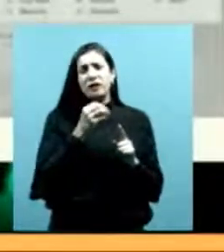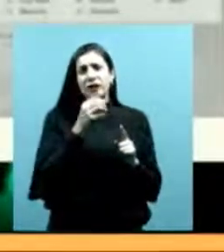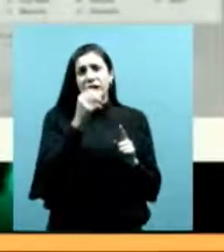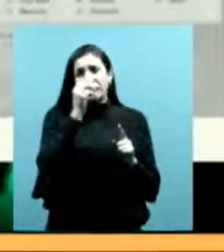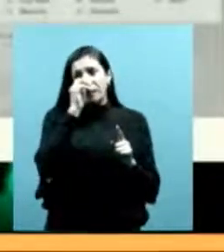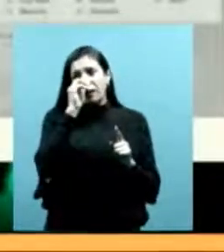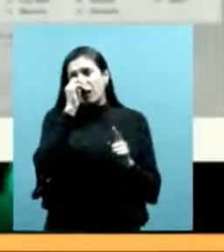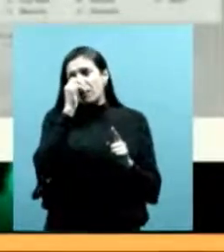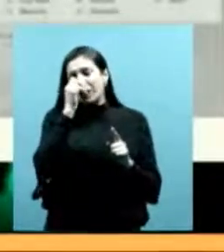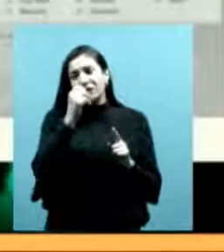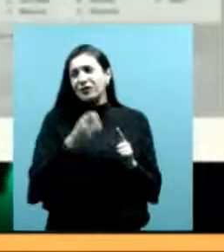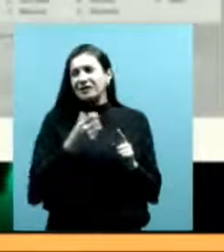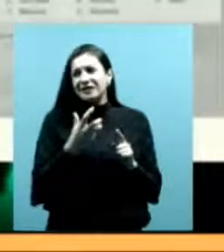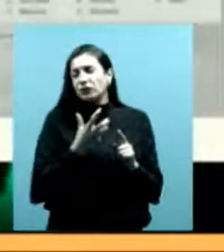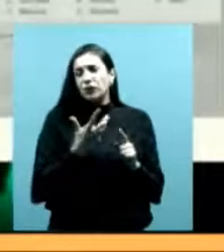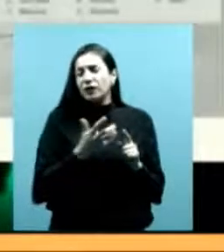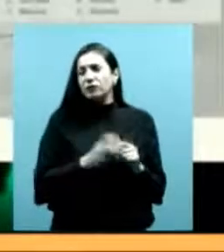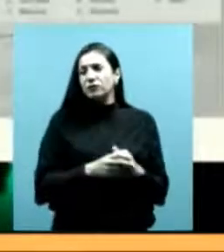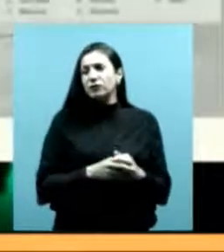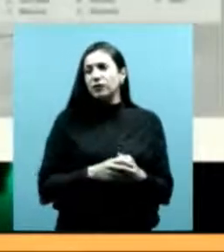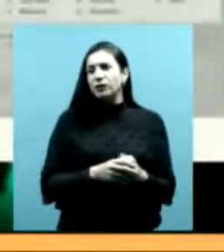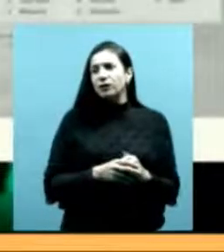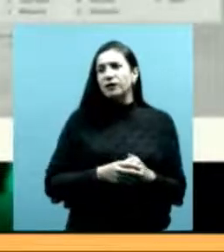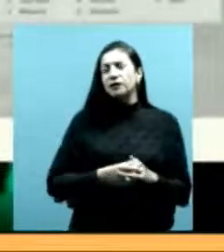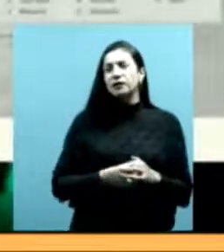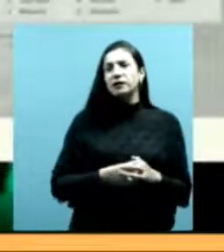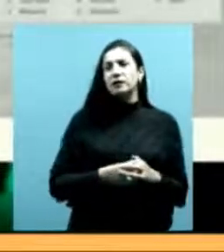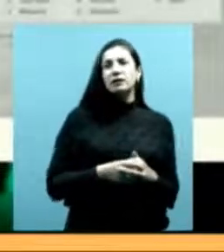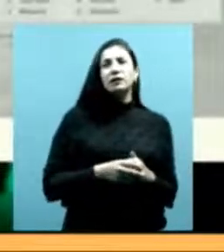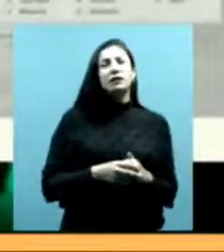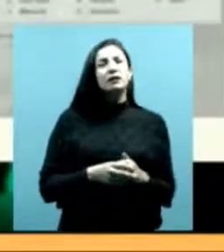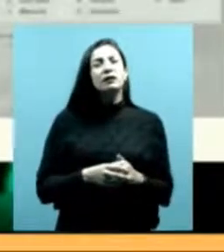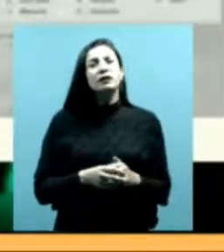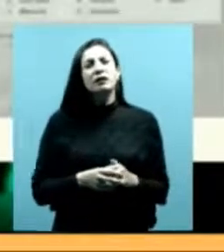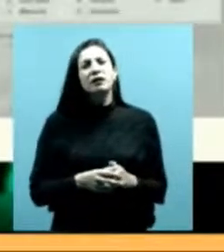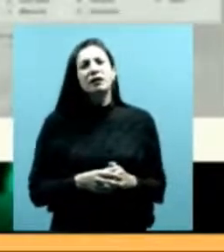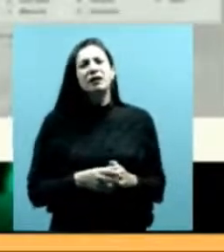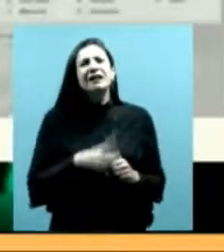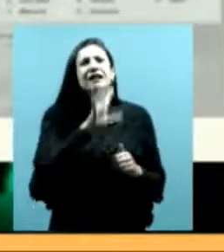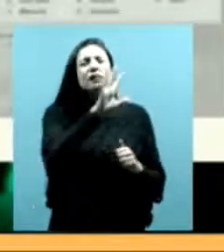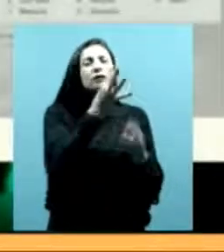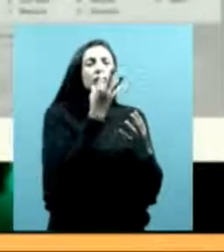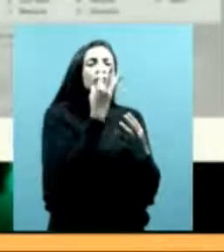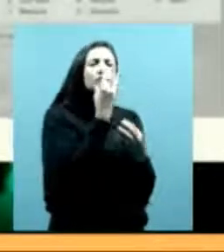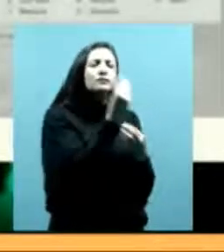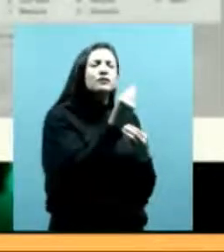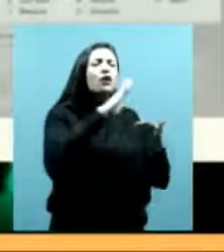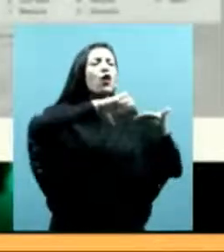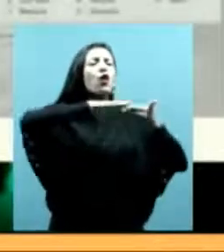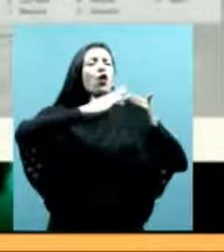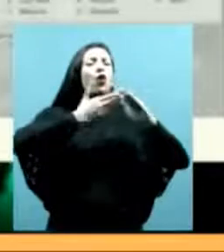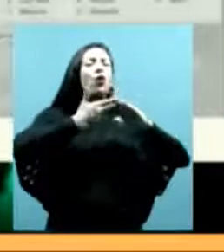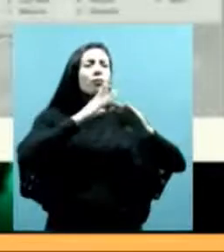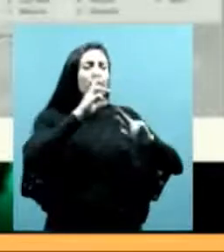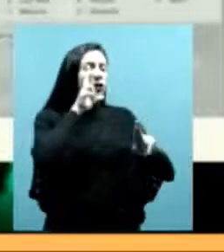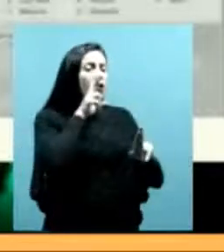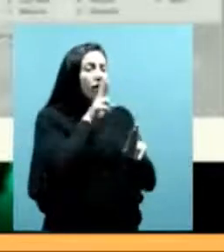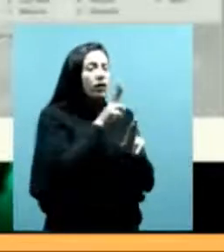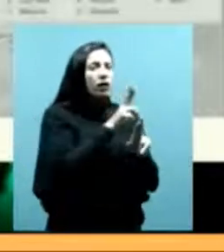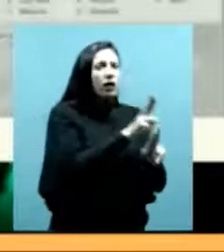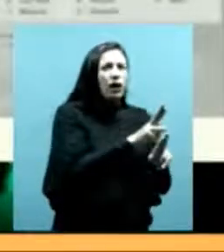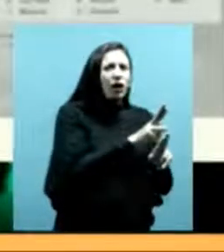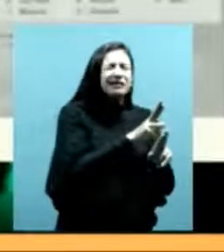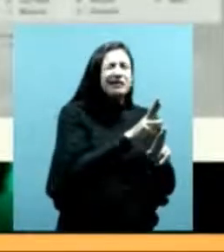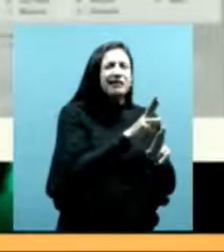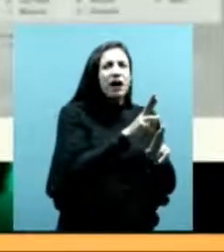del INAI, del Instituto Nacional de Asuntos Indígenas, para que veamos la cantidad de comunidades que están reconocidas. Calculamos que